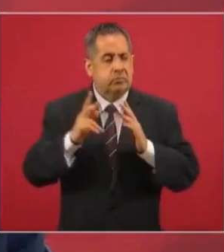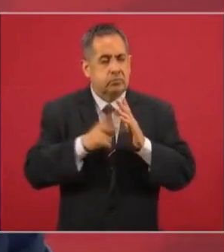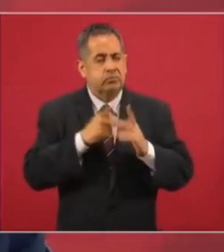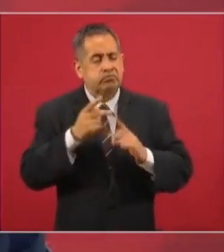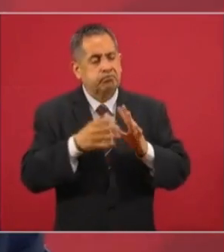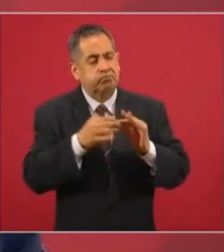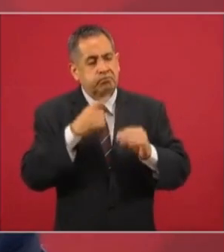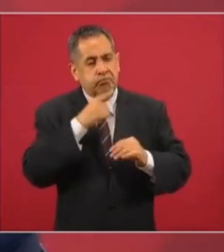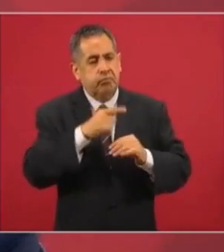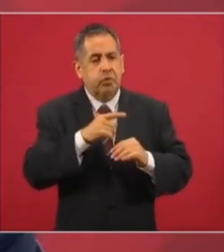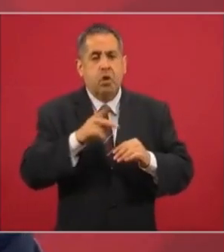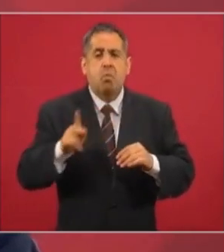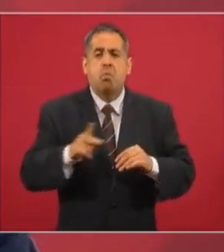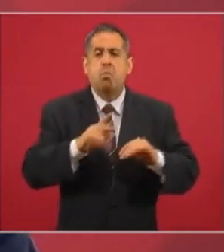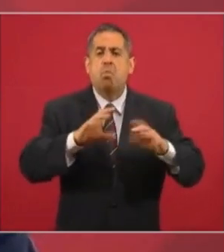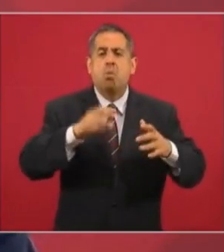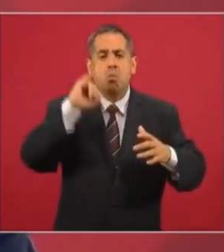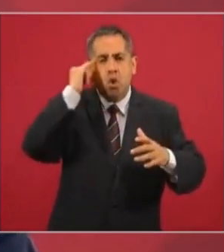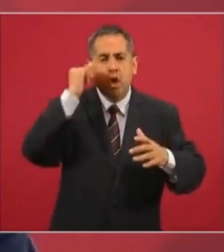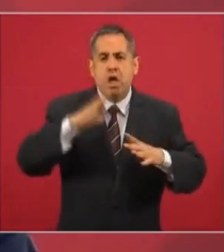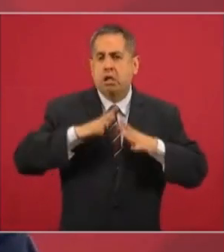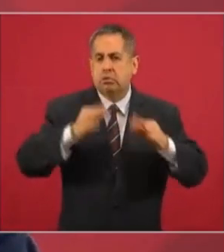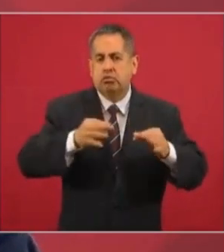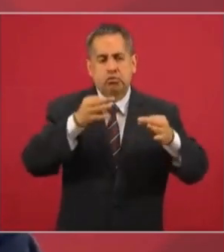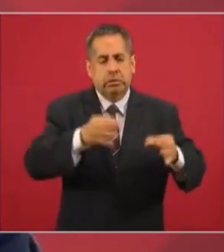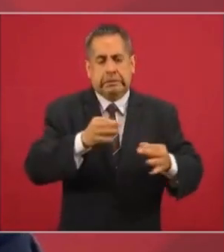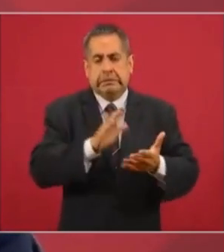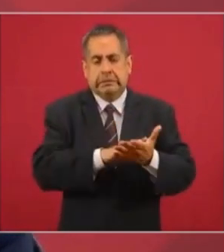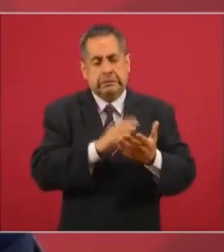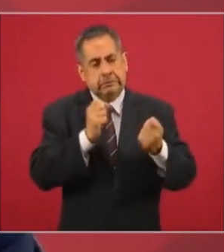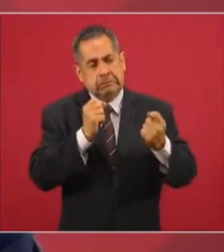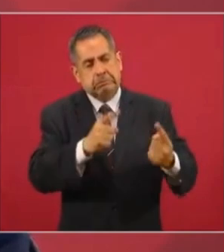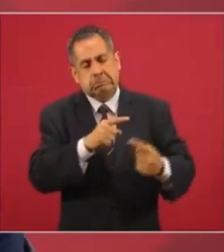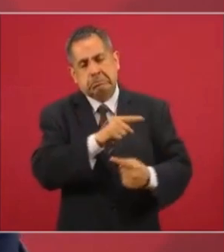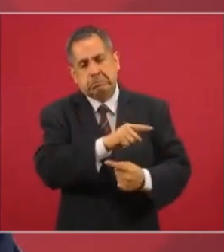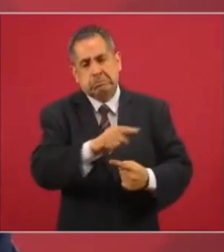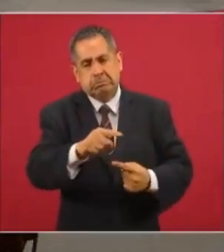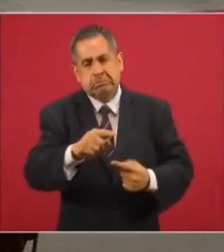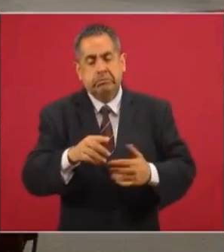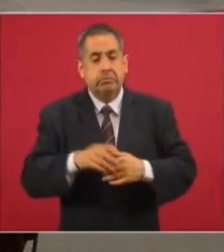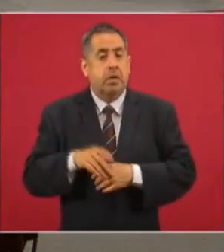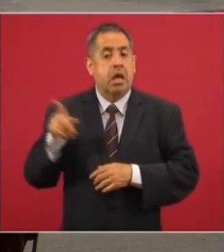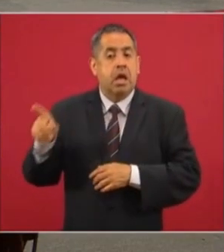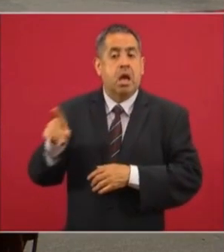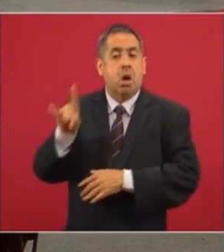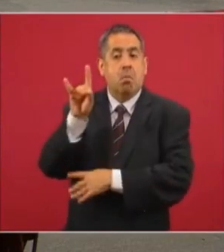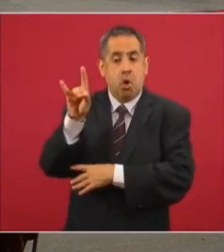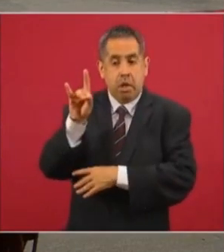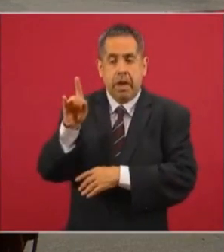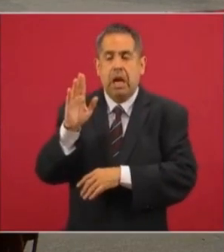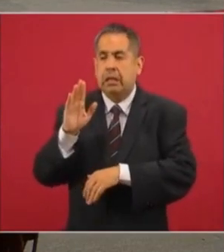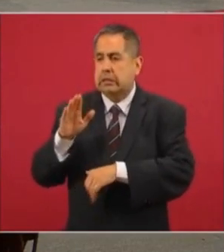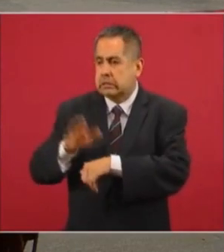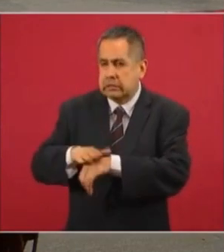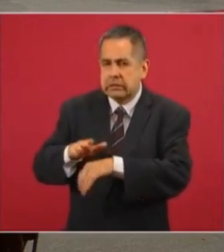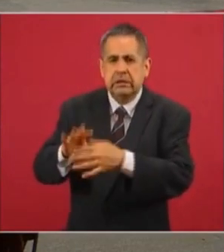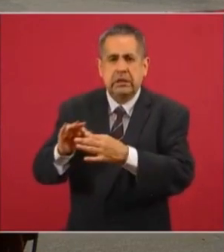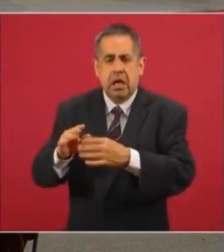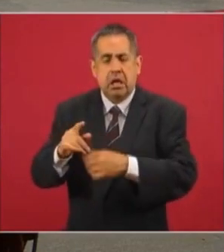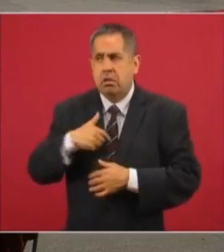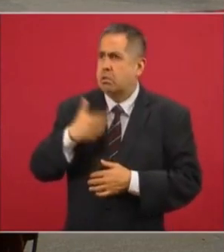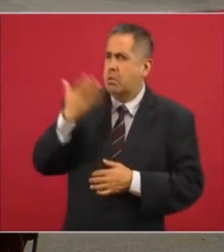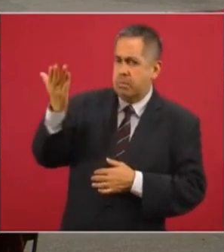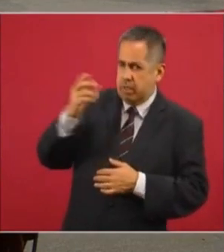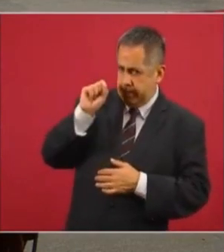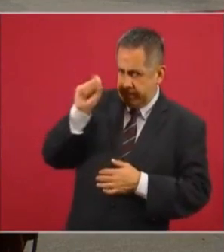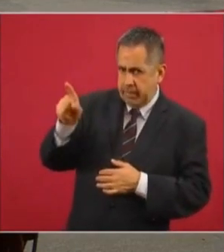a los pueblos originarios, lo hizo en Bolivia. Estamos pidiendo